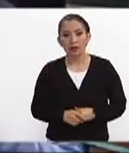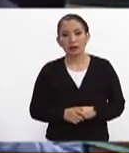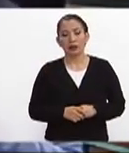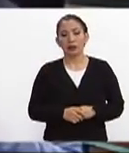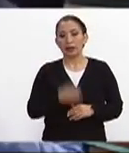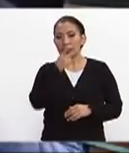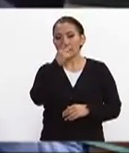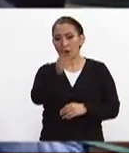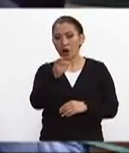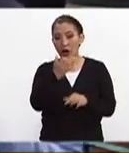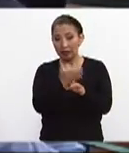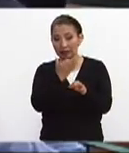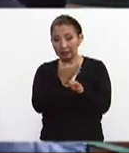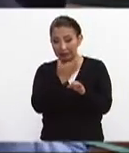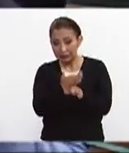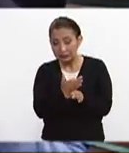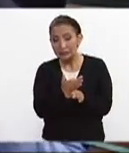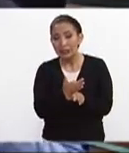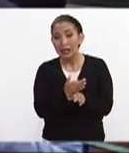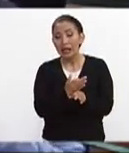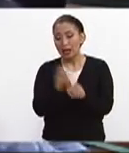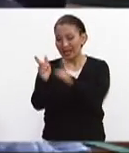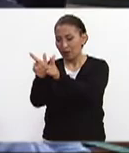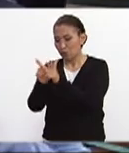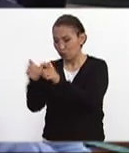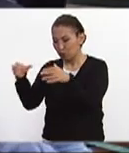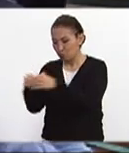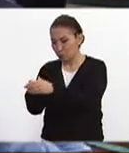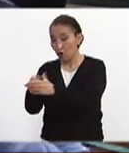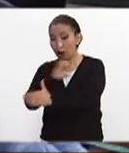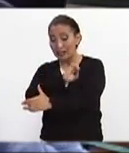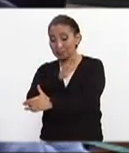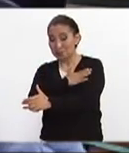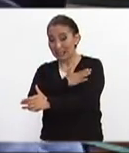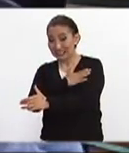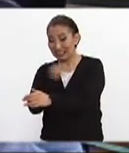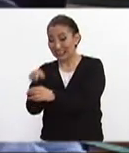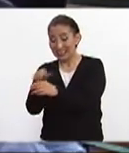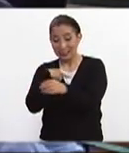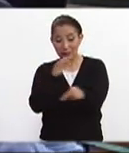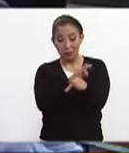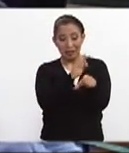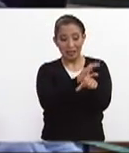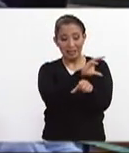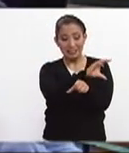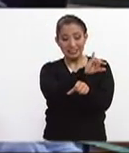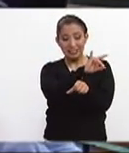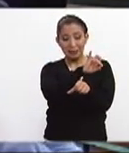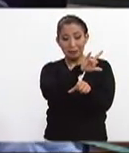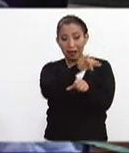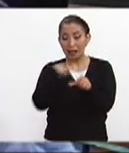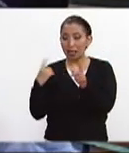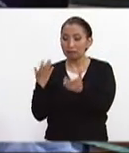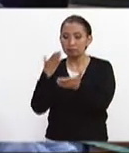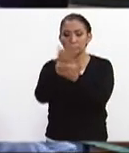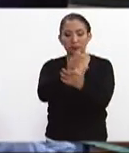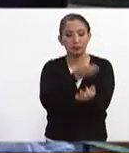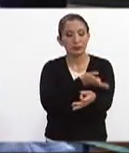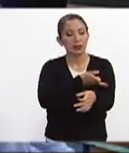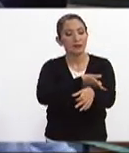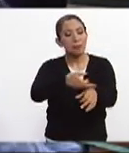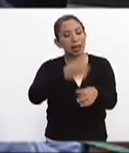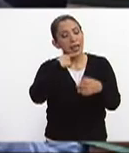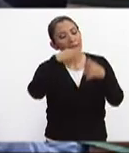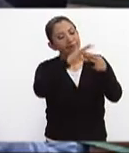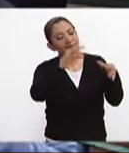te comento que en estos momentos brigadistas españoles y también de protección civil salieron a hablar con los familiares a darles los